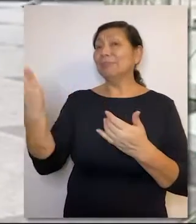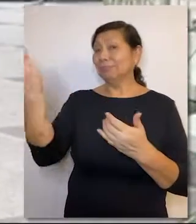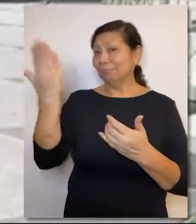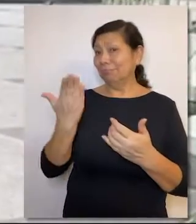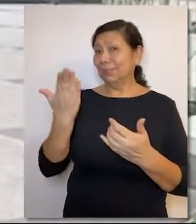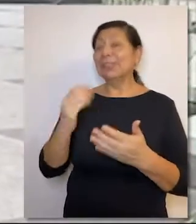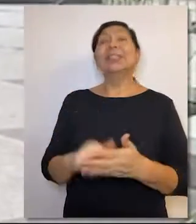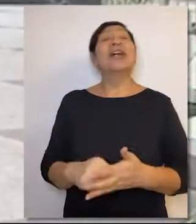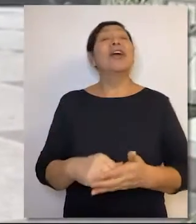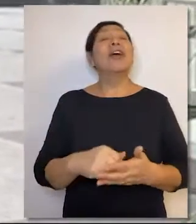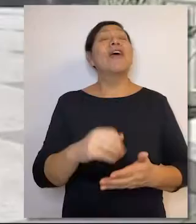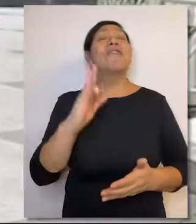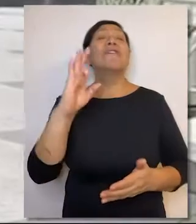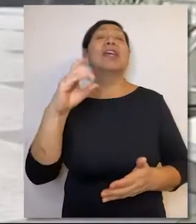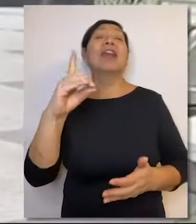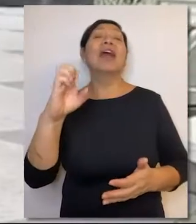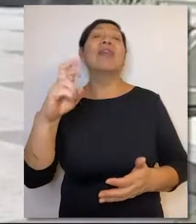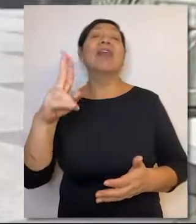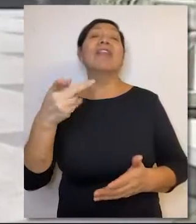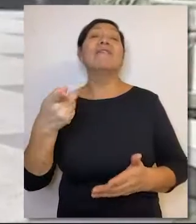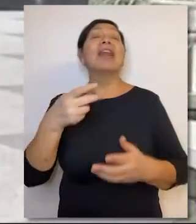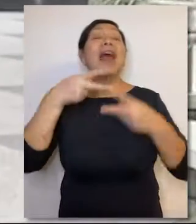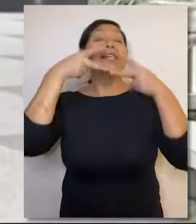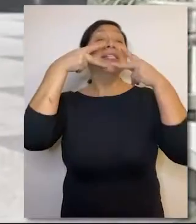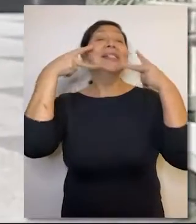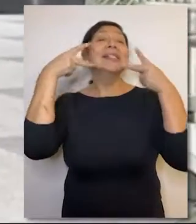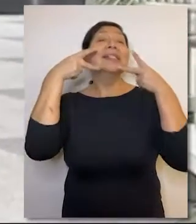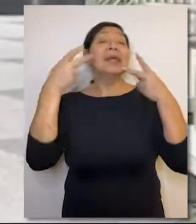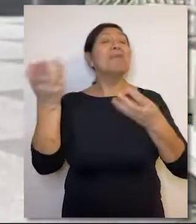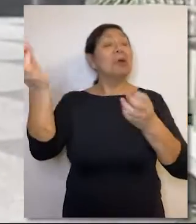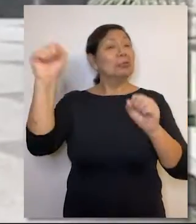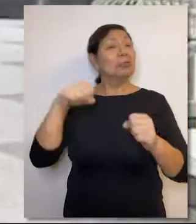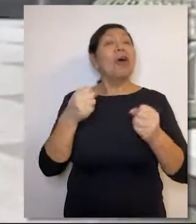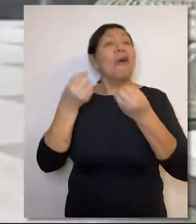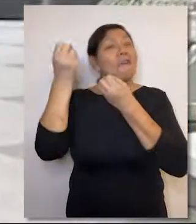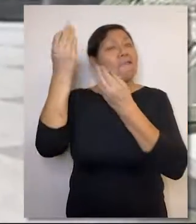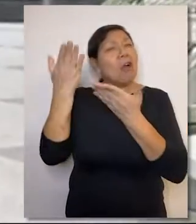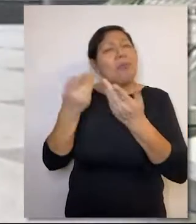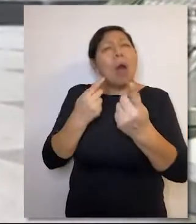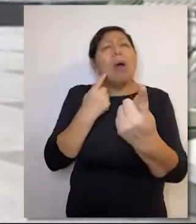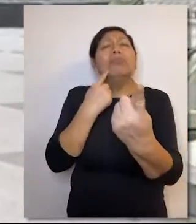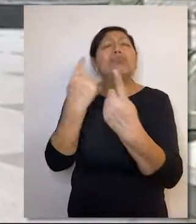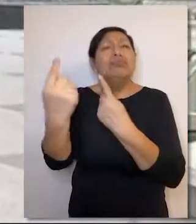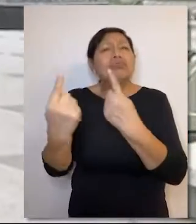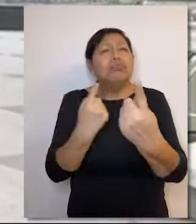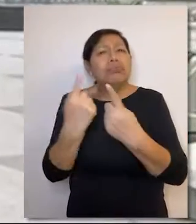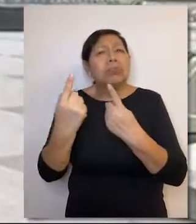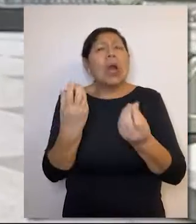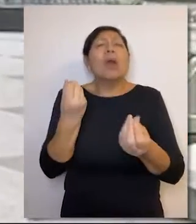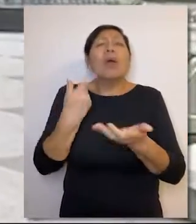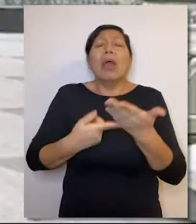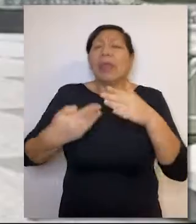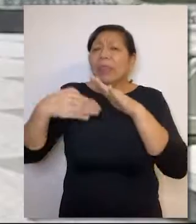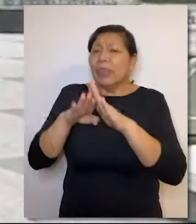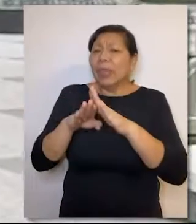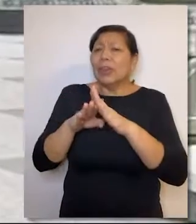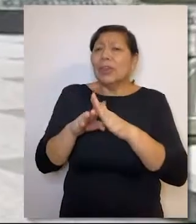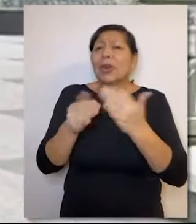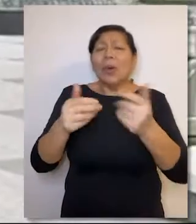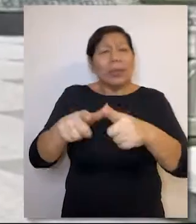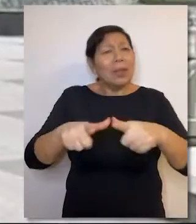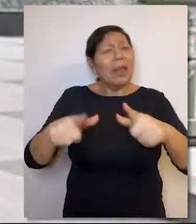Perenet Televisión y Radio Filadelfia, aquí en la selva central, y poder informarnos lo que viene ocurriendo